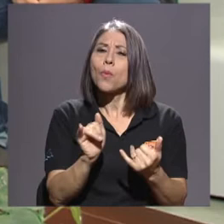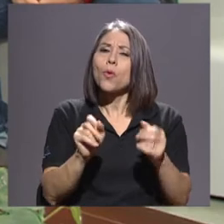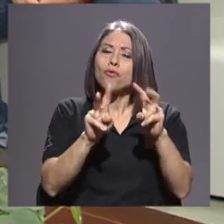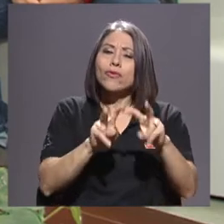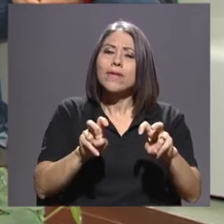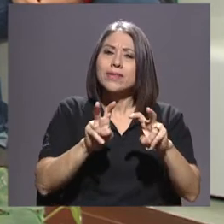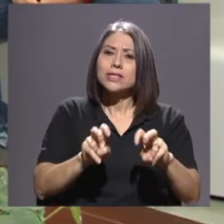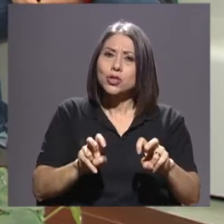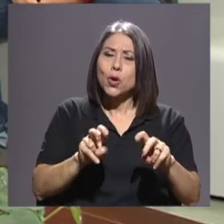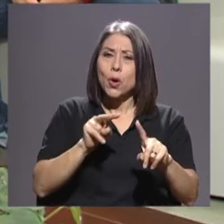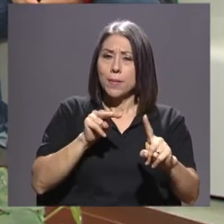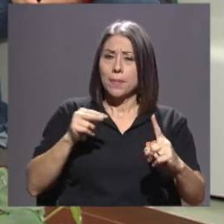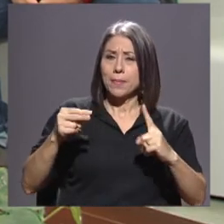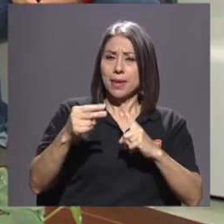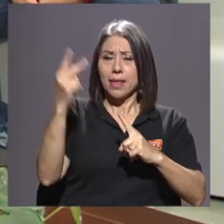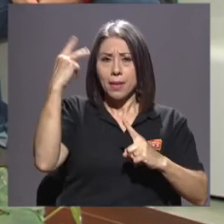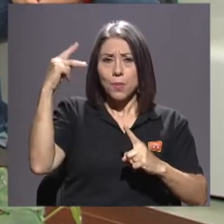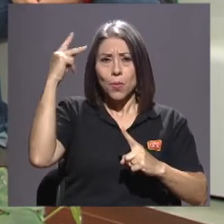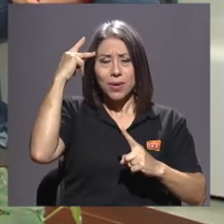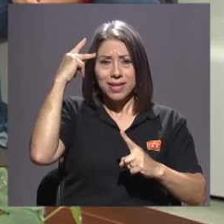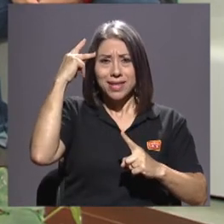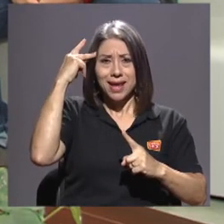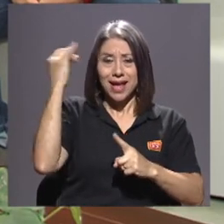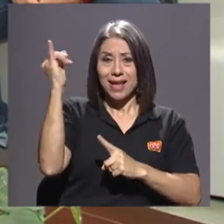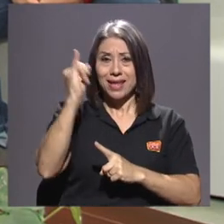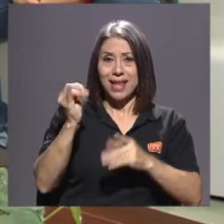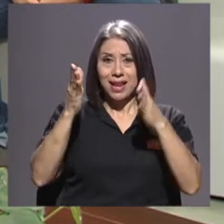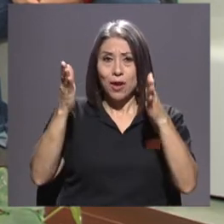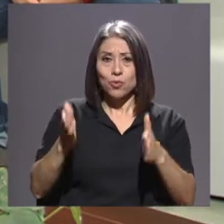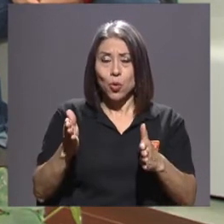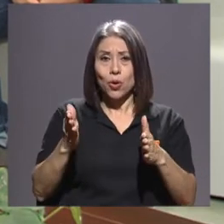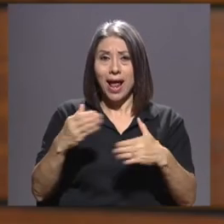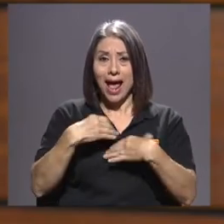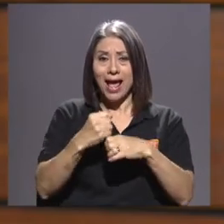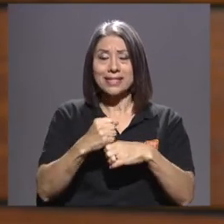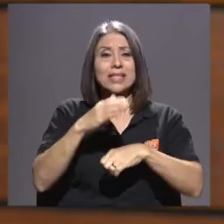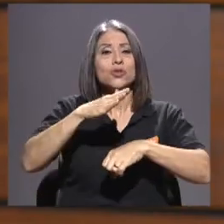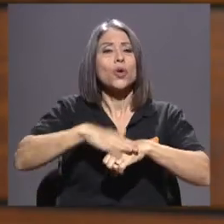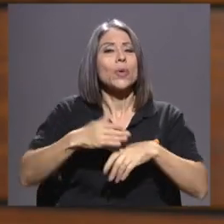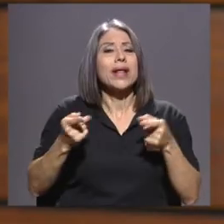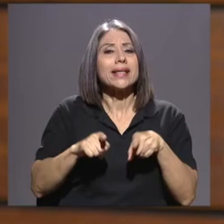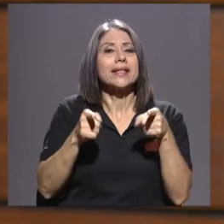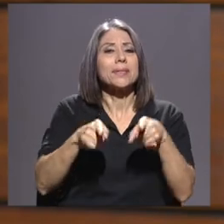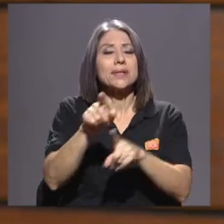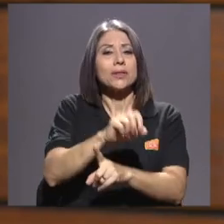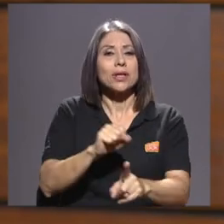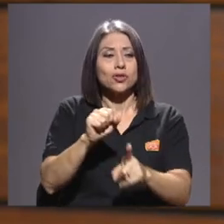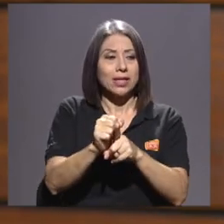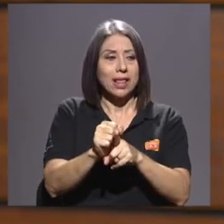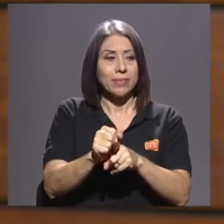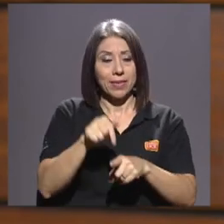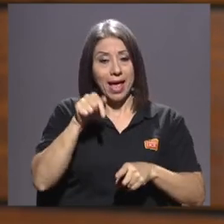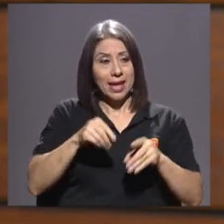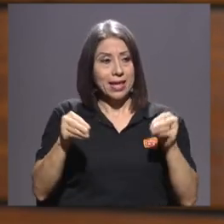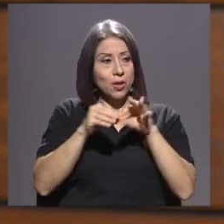política que realiza el autor sobre lo que está pasando en nuestra sociedad, y quizás aquí lo más importante para resaltar